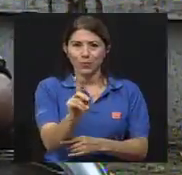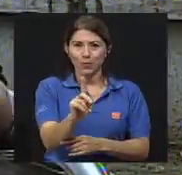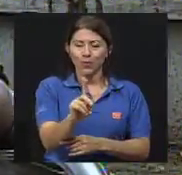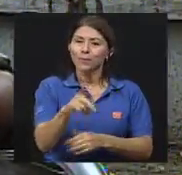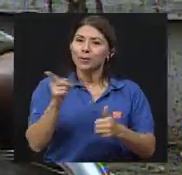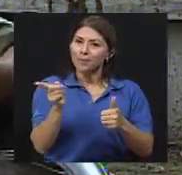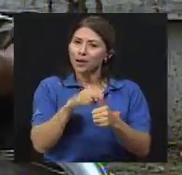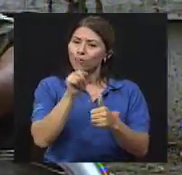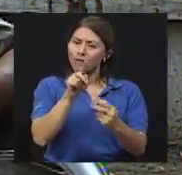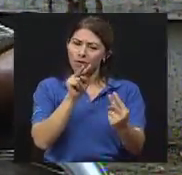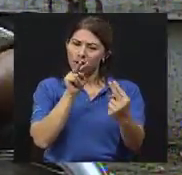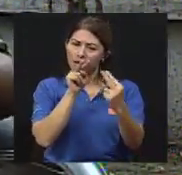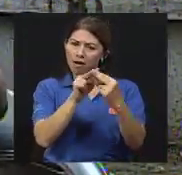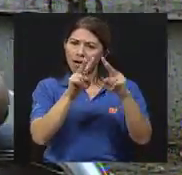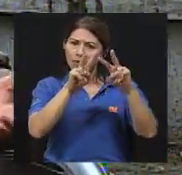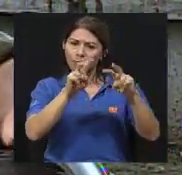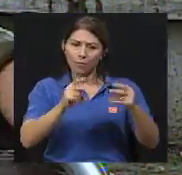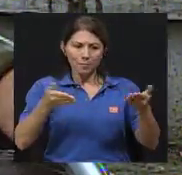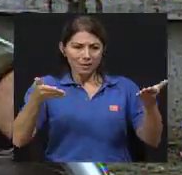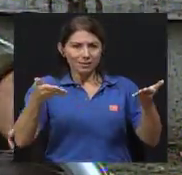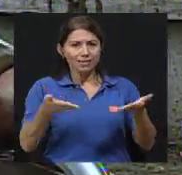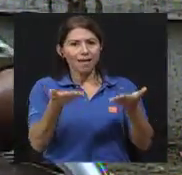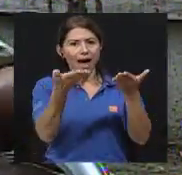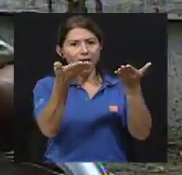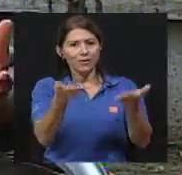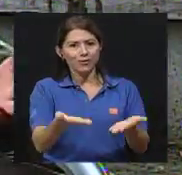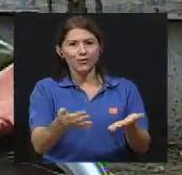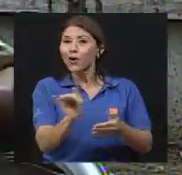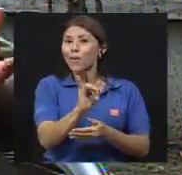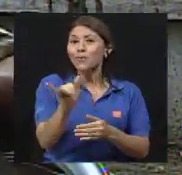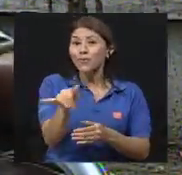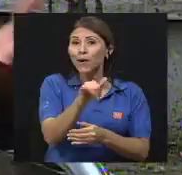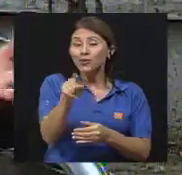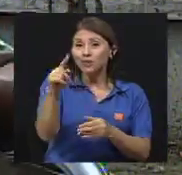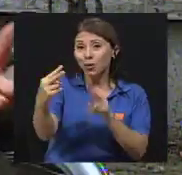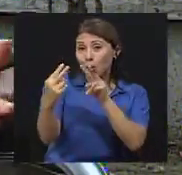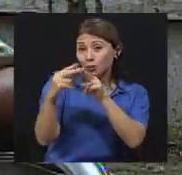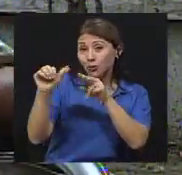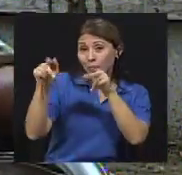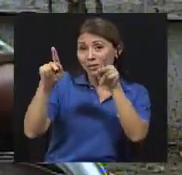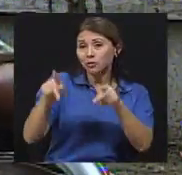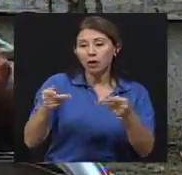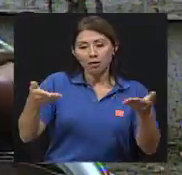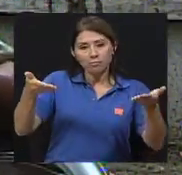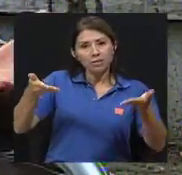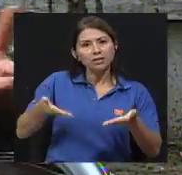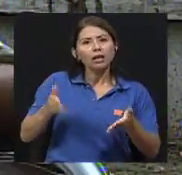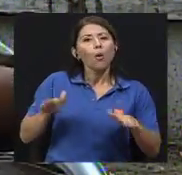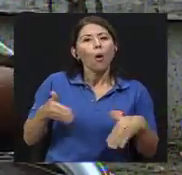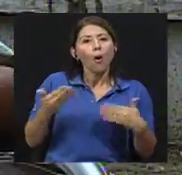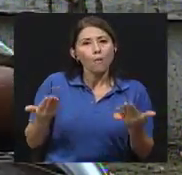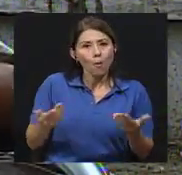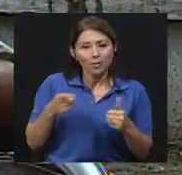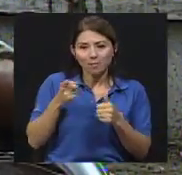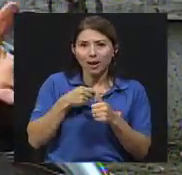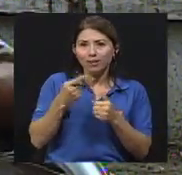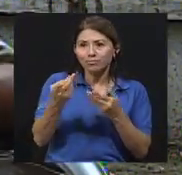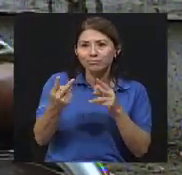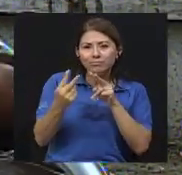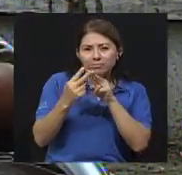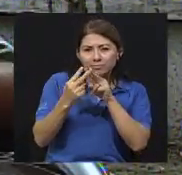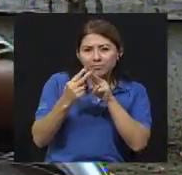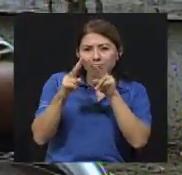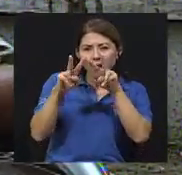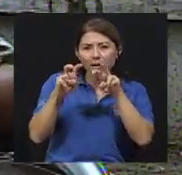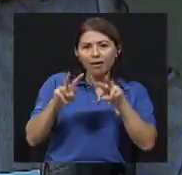¿verdad? ¿A qué le puede servir? Si no es primero, bueno, presentarnos como cuando uno se presenta con cualquier otra persona que en